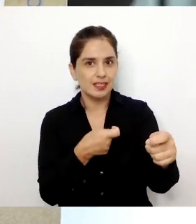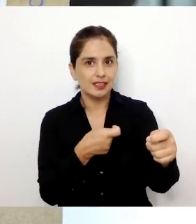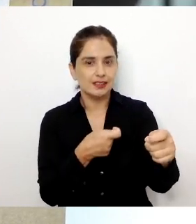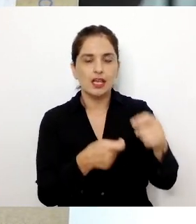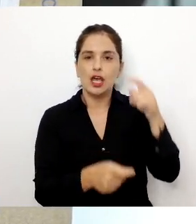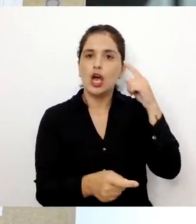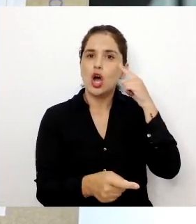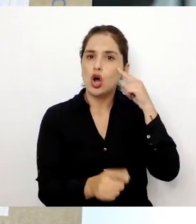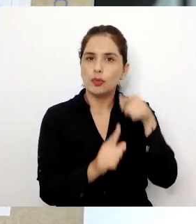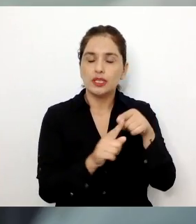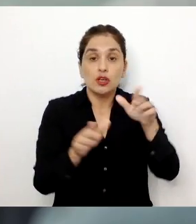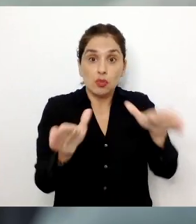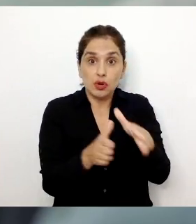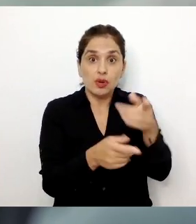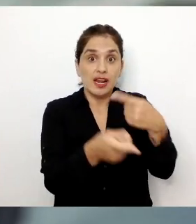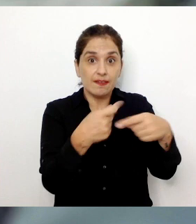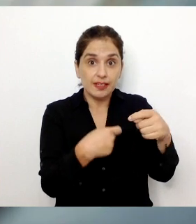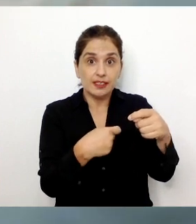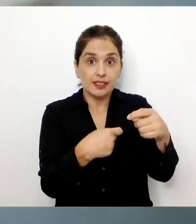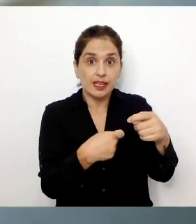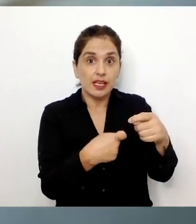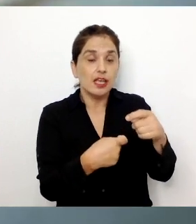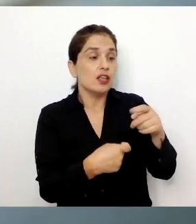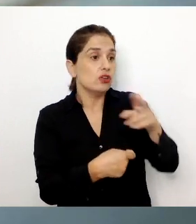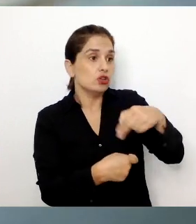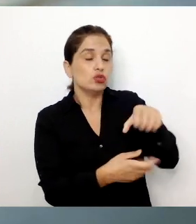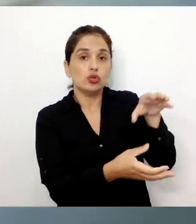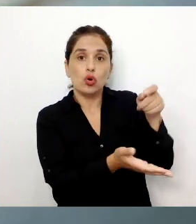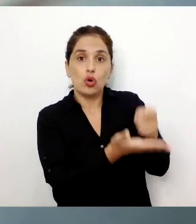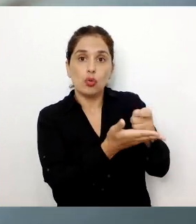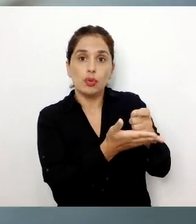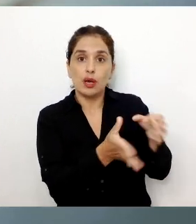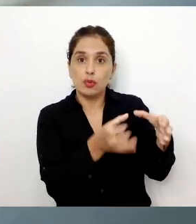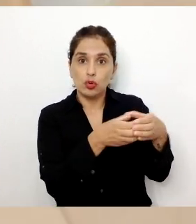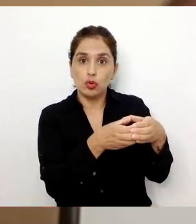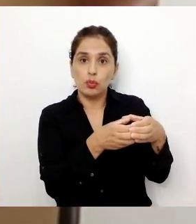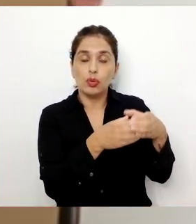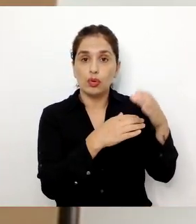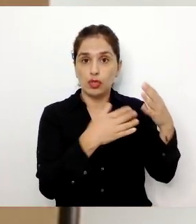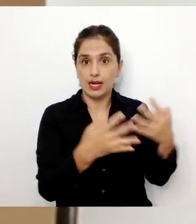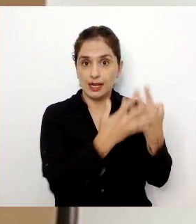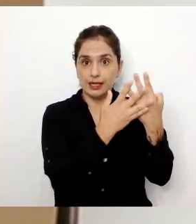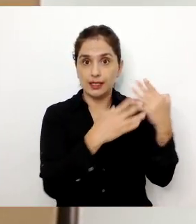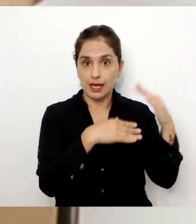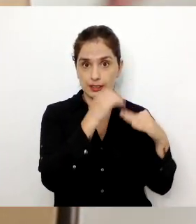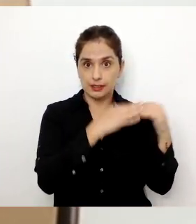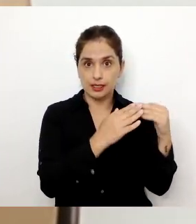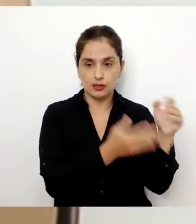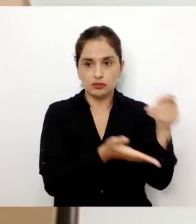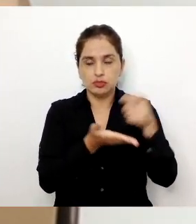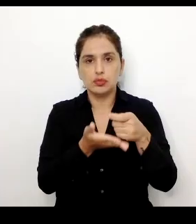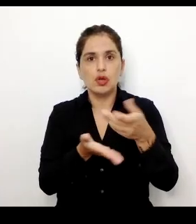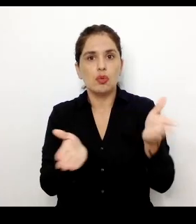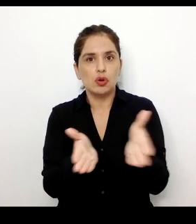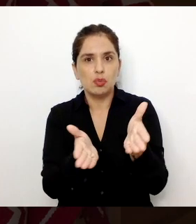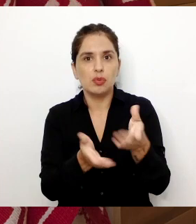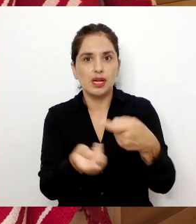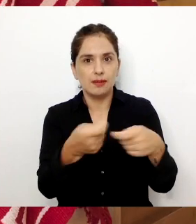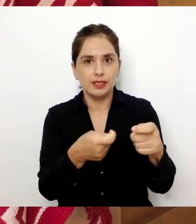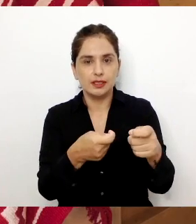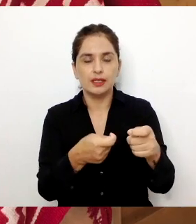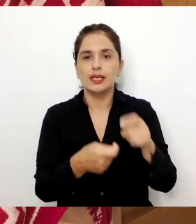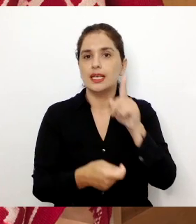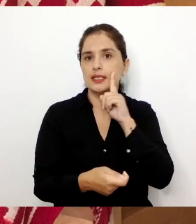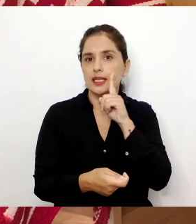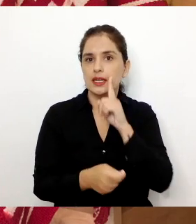como objetivo promover la venta de la artesanía que compramos a maestras y maestros de nuestra red, con el fin de generarles pedidos constantes. Para ello,